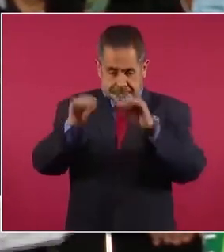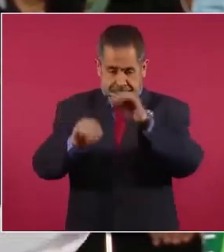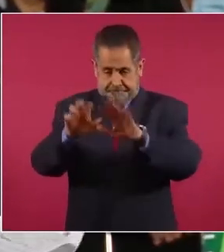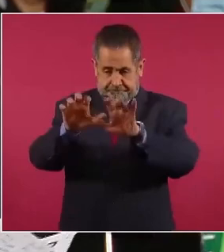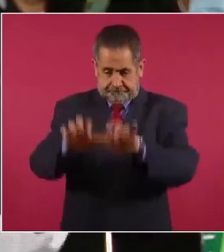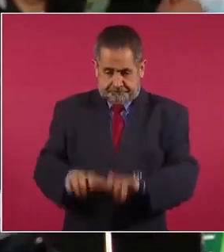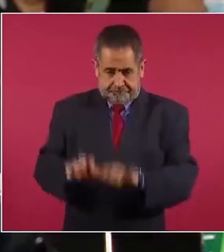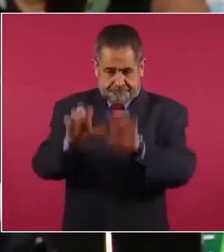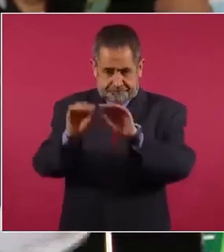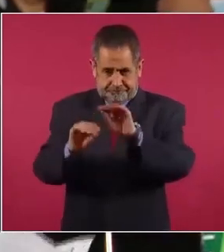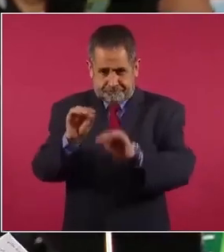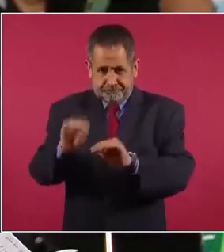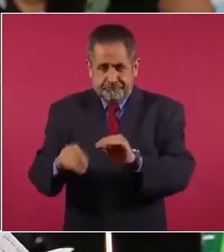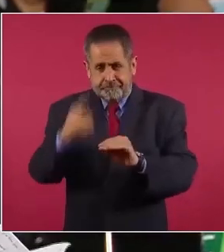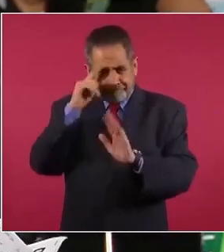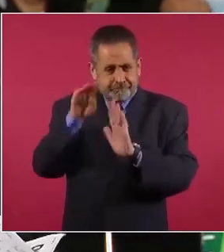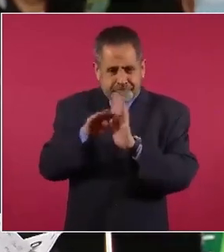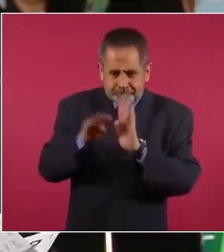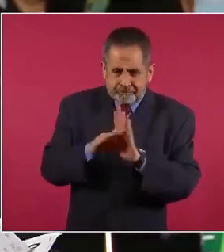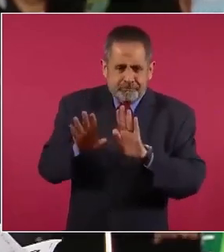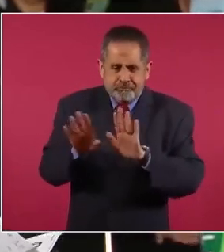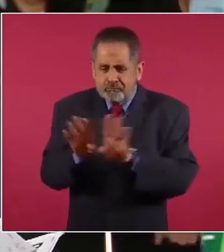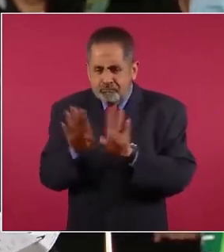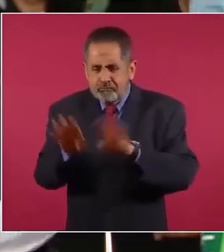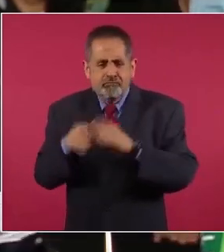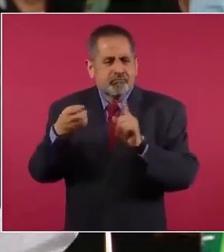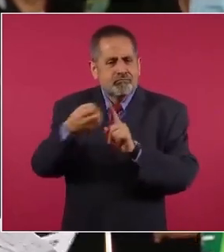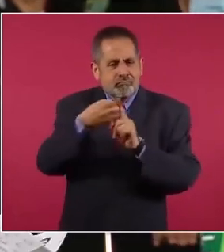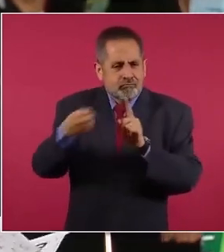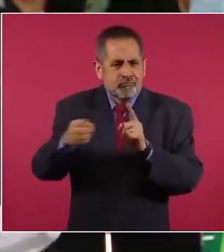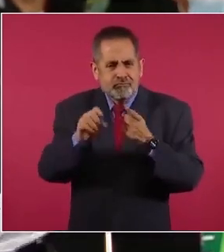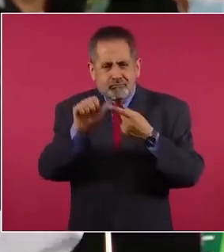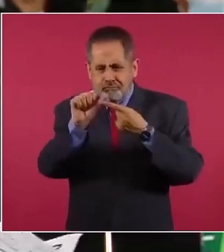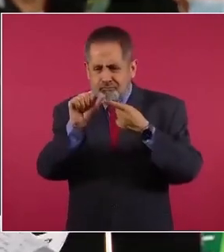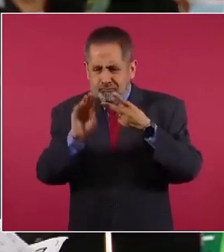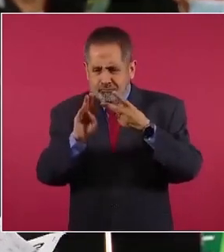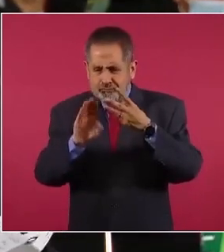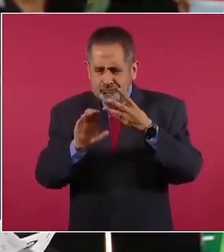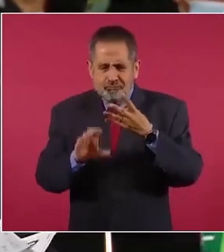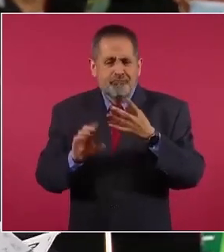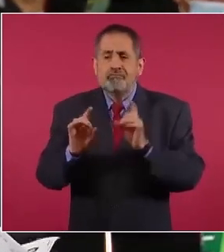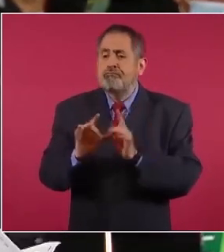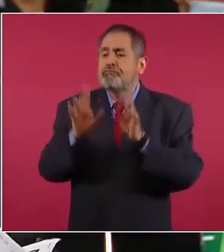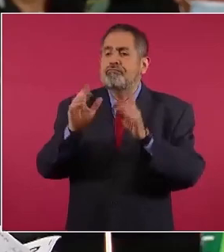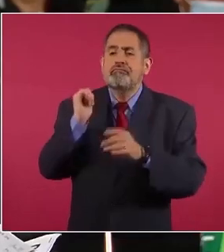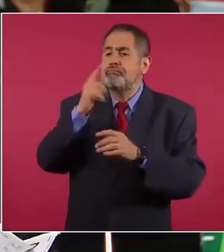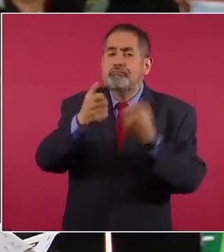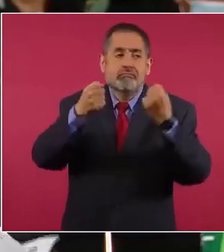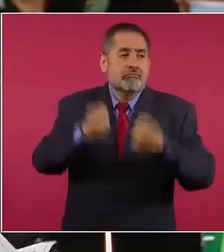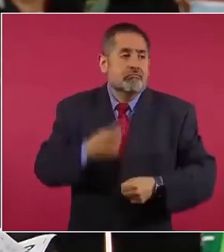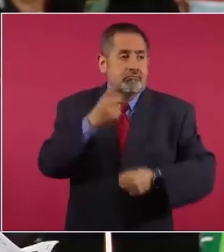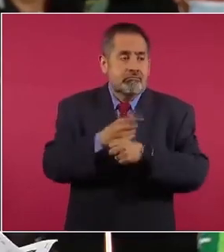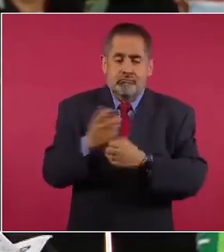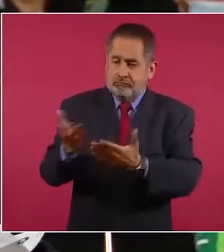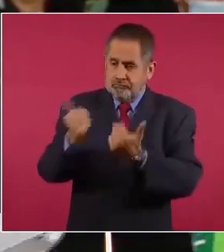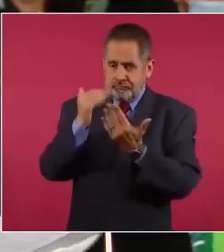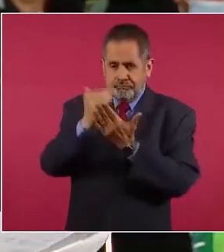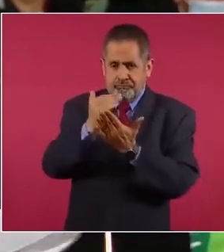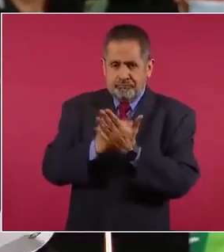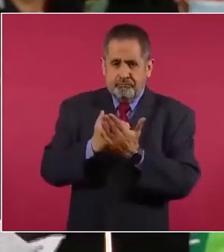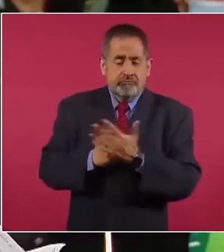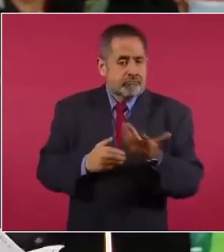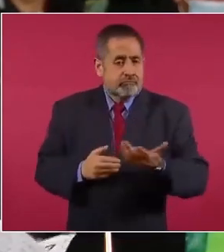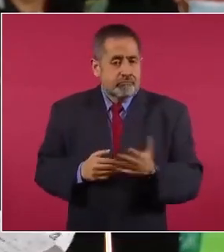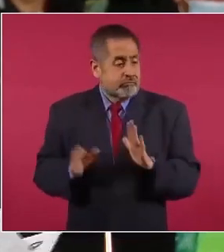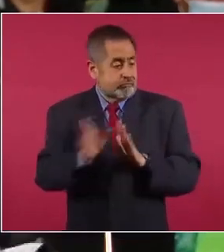hiciera un documento operativo para actuar en temas de seguridad saltándose la